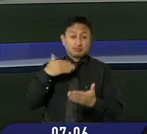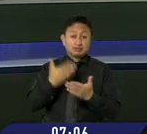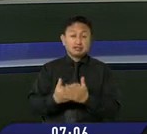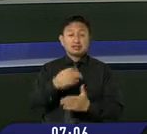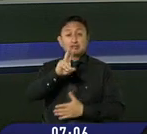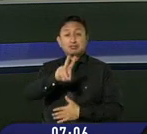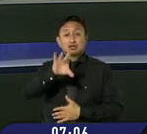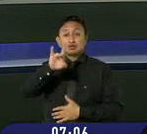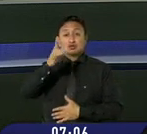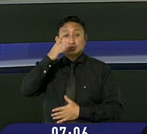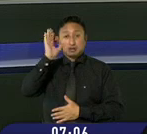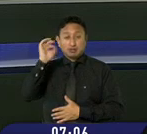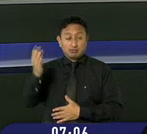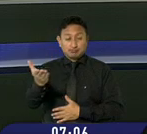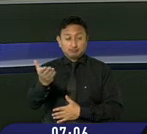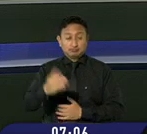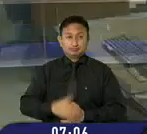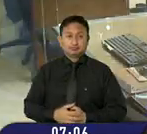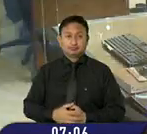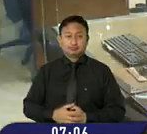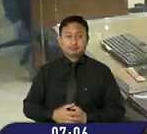de diciembre. ¿Qué nos dicen? Le contamos.